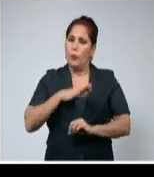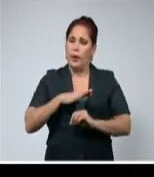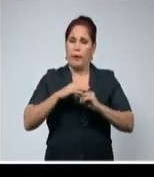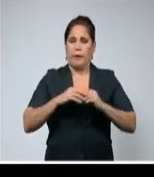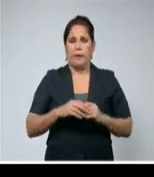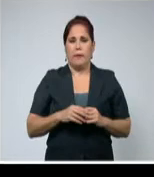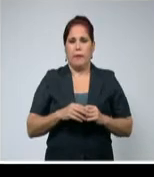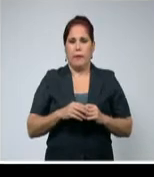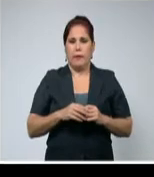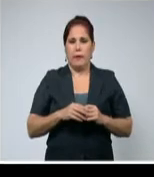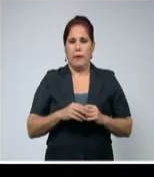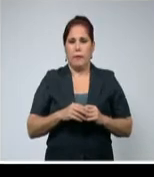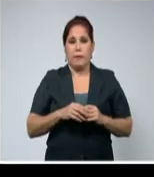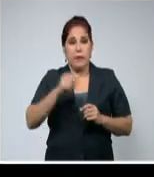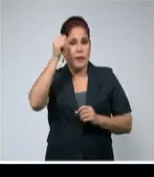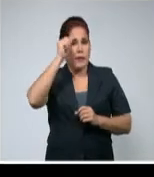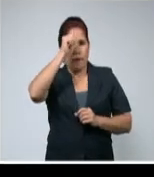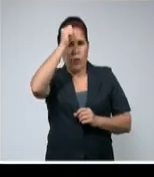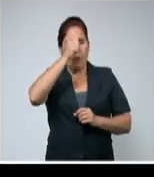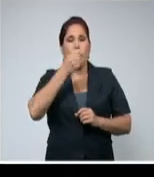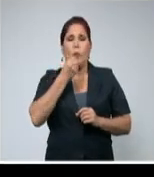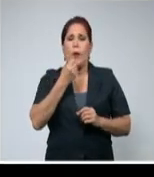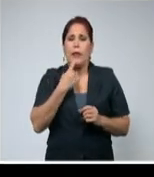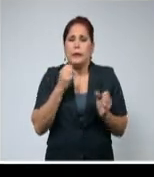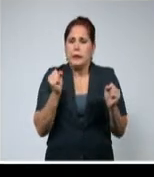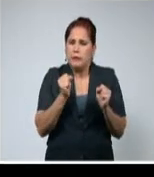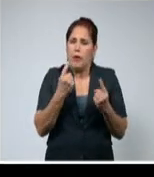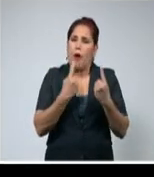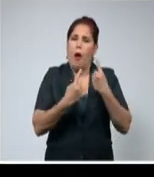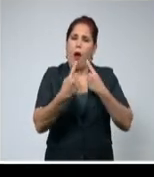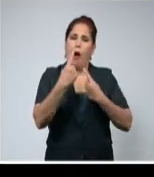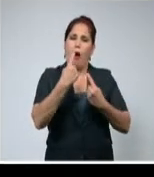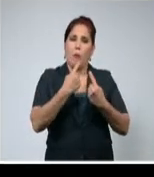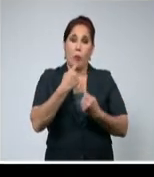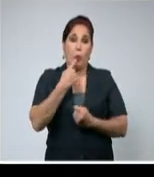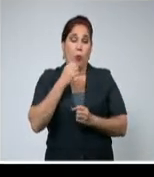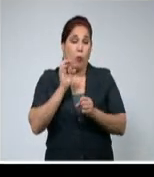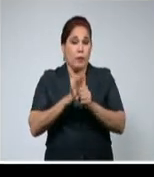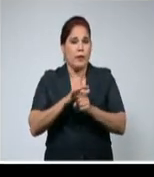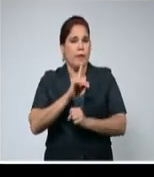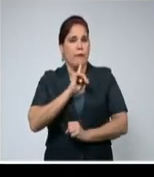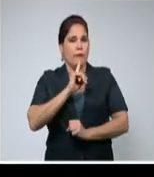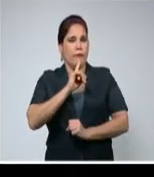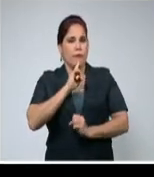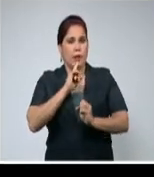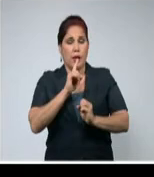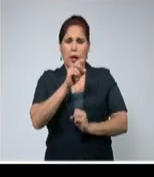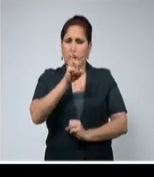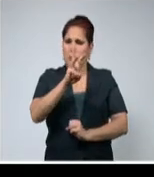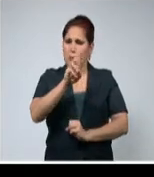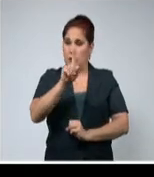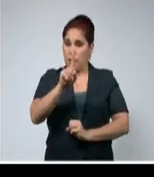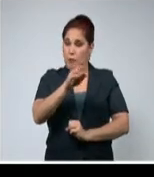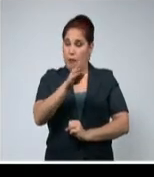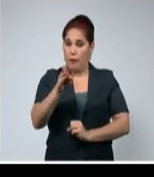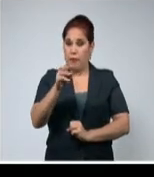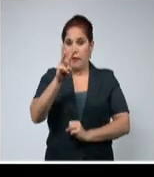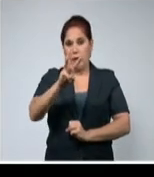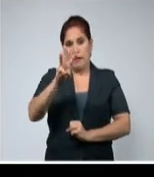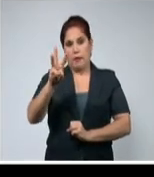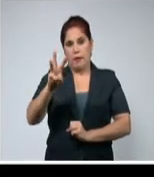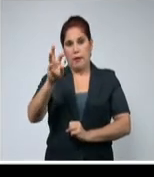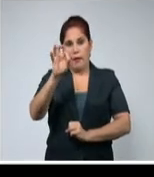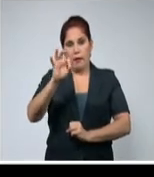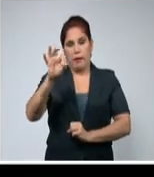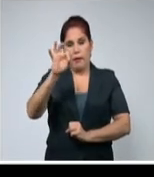costa norte, y puede dar hacia el fin de semana un ligero descenso en cuanto a las temperaturas, que como pueden observar, los valores máximos van a continuar entre los 31 y hasta 33